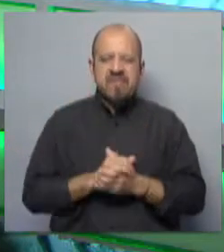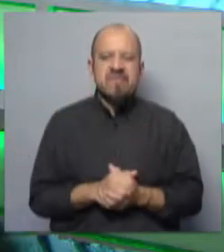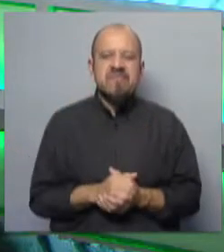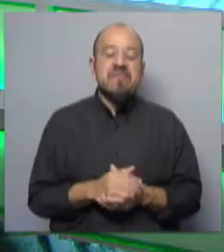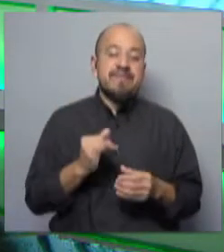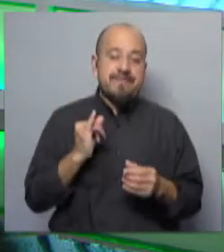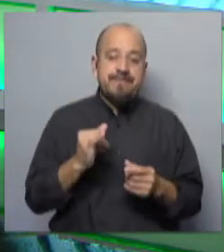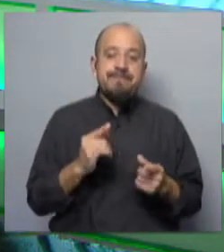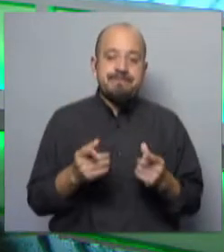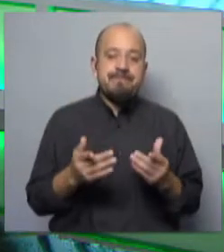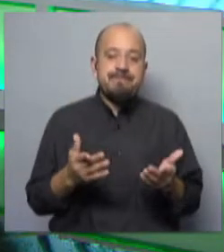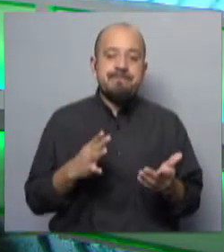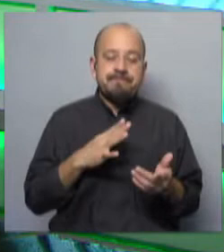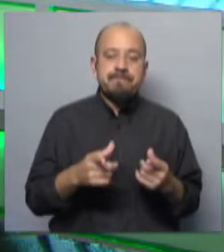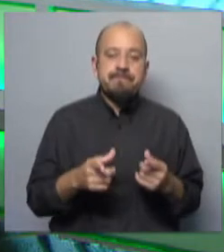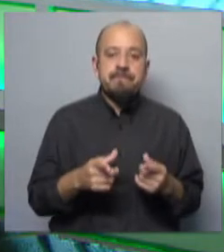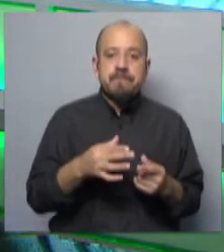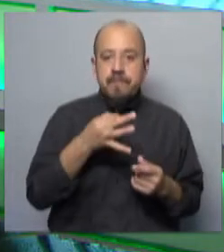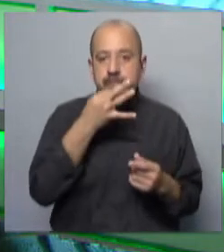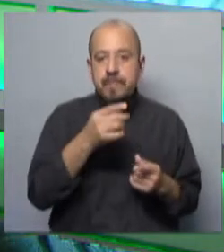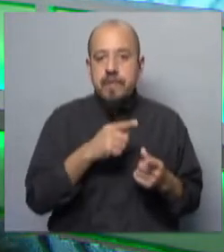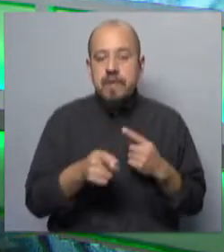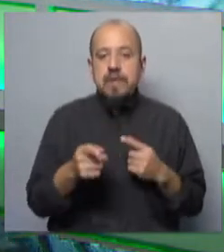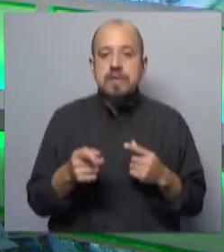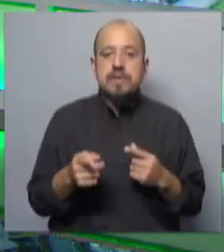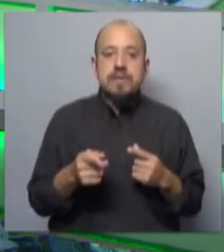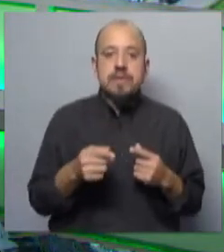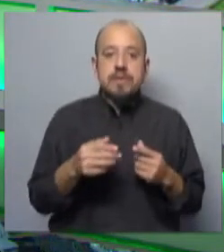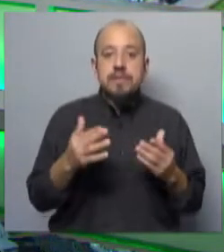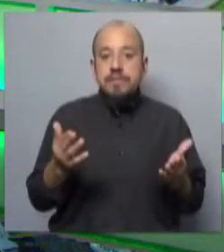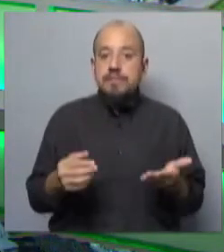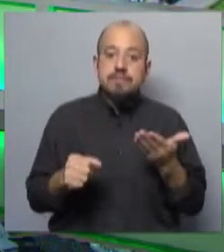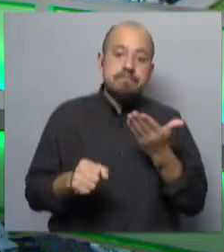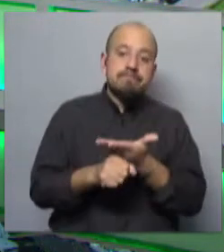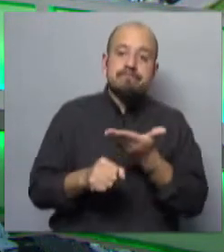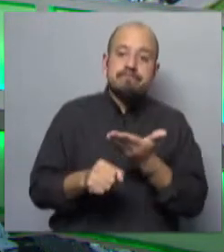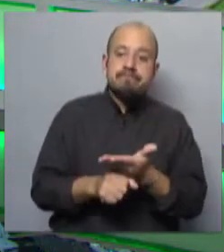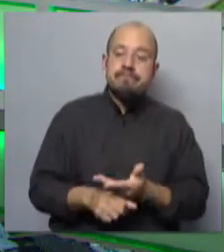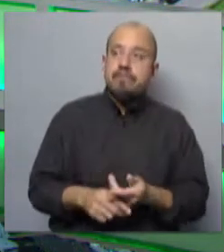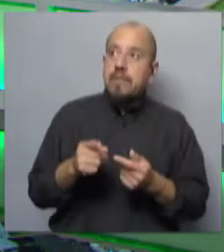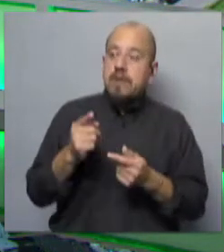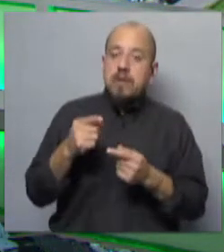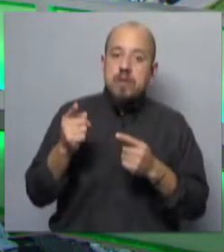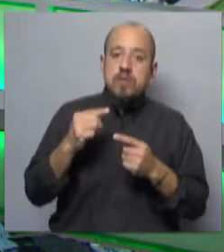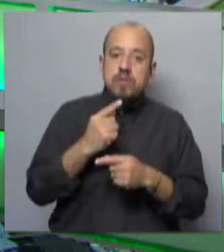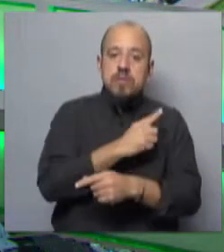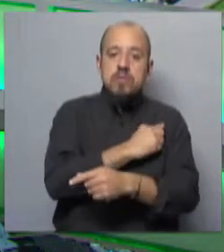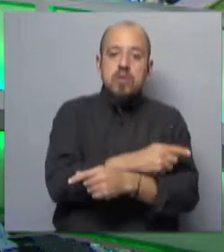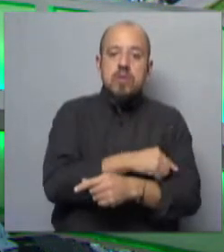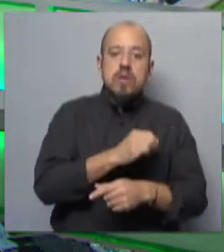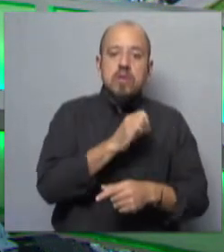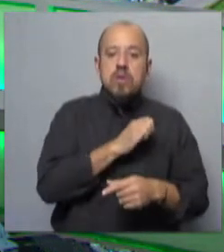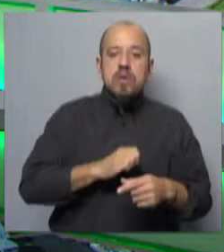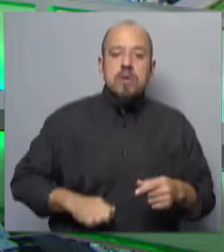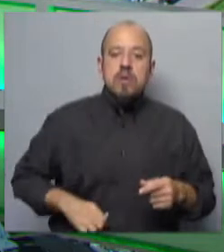sin dudas es parte, digamos, de lo que decía de la lluvia de solicitudes, digamos, que está recibiendo el Poder Ejecutivo.